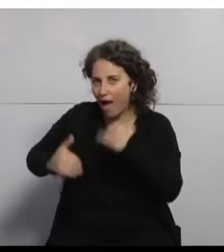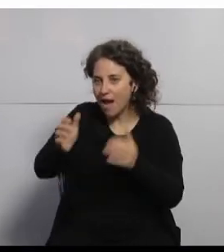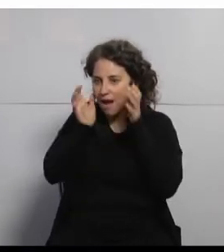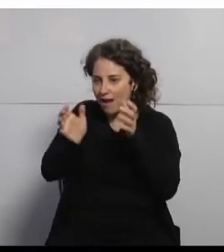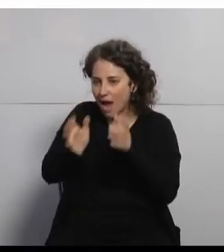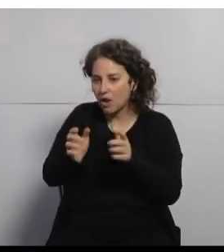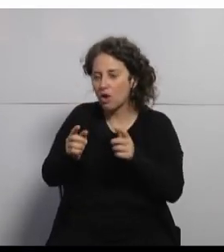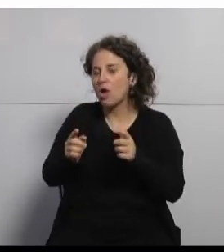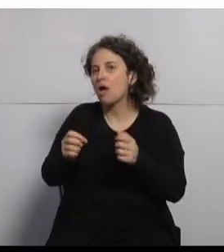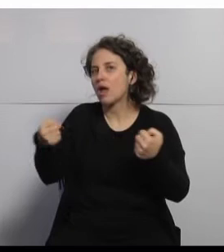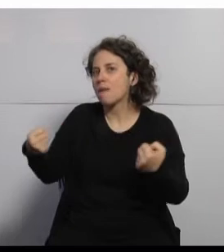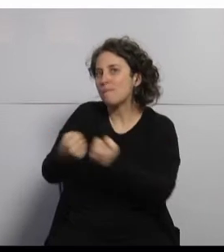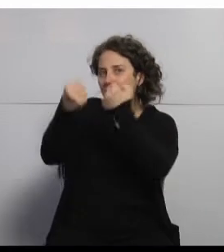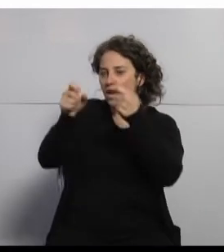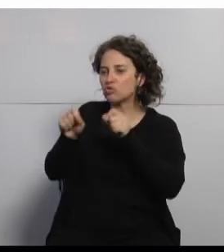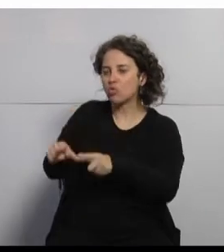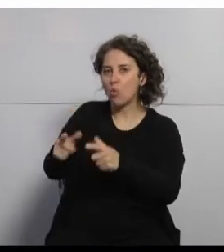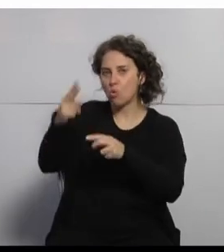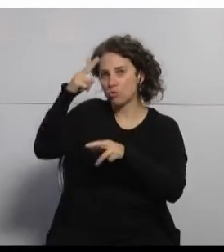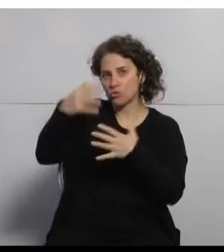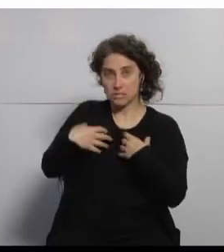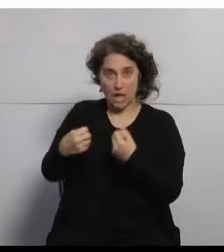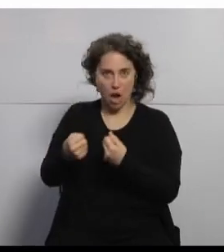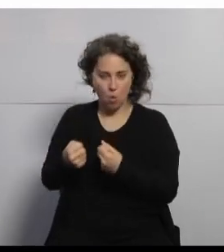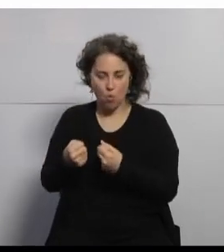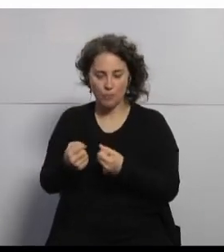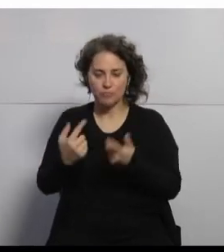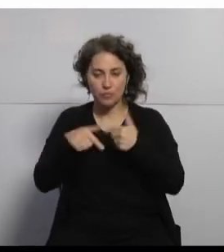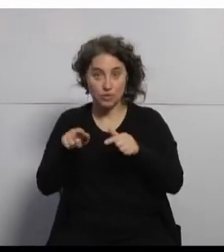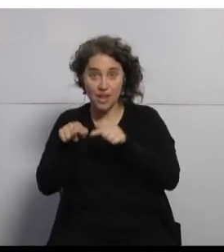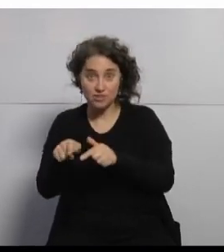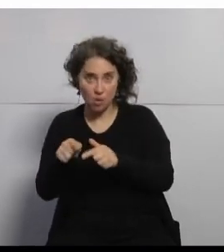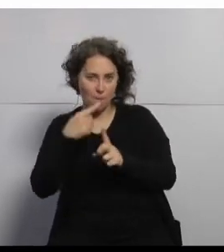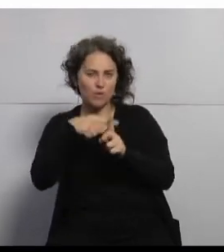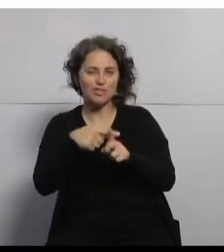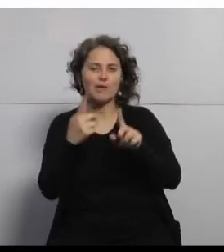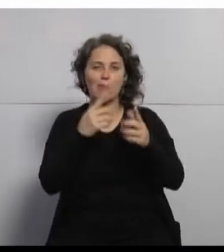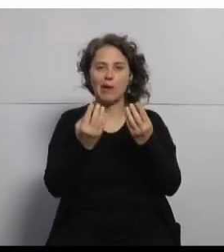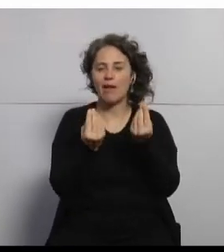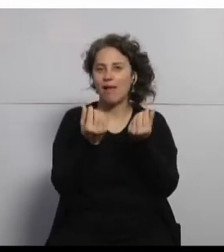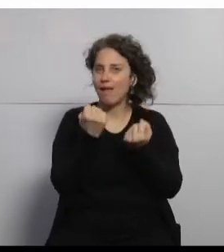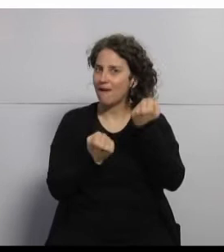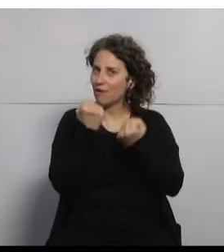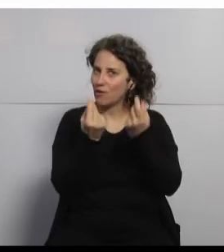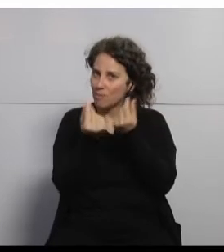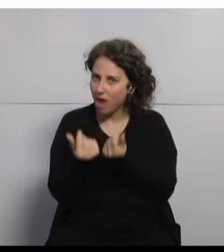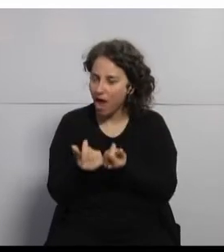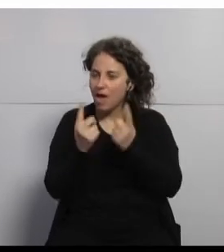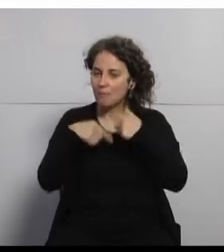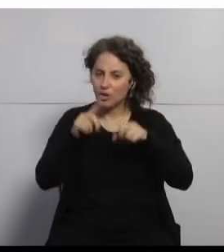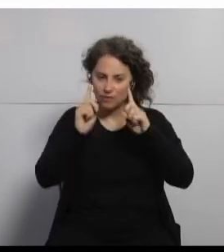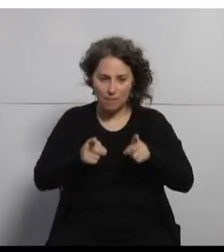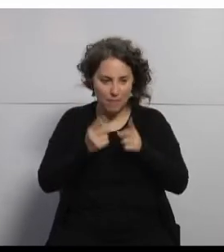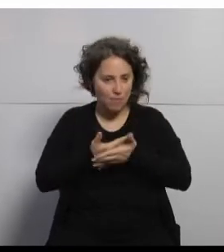de alto impacto en la salud. Eso tiene connotaciones financieras, ¿sí? Pero también nos ha demostrado en los últimos 10,